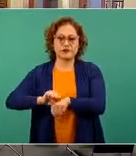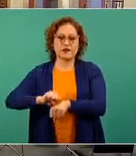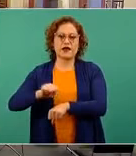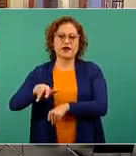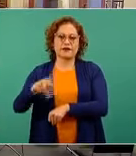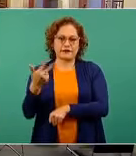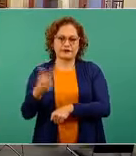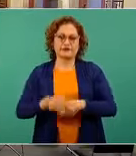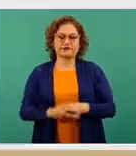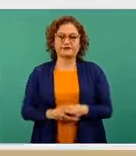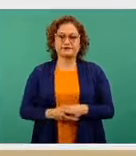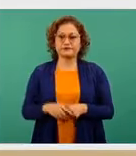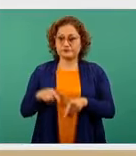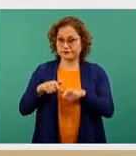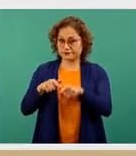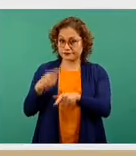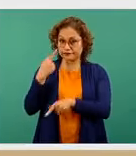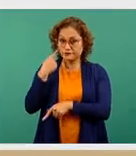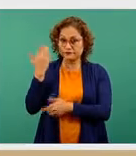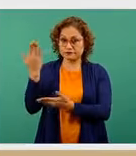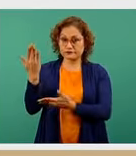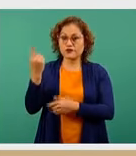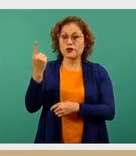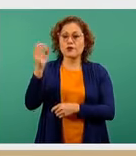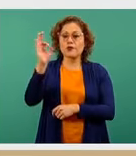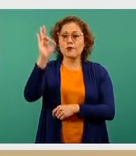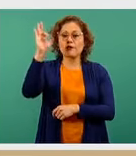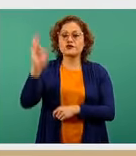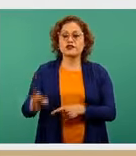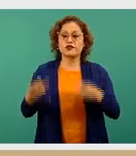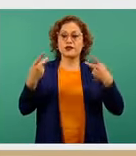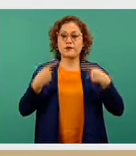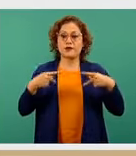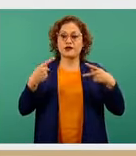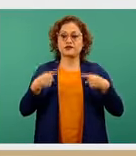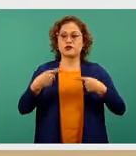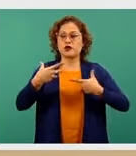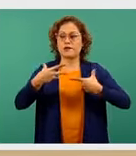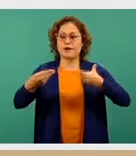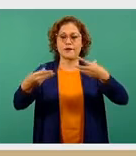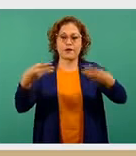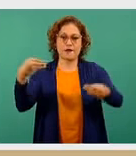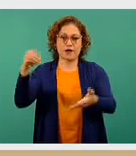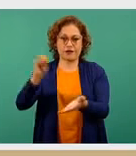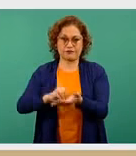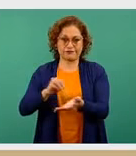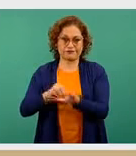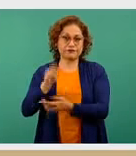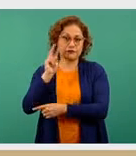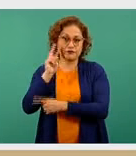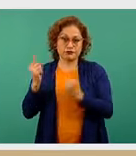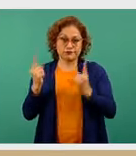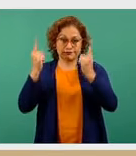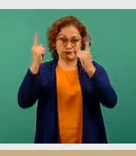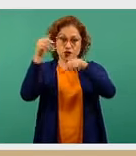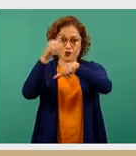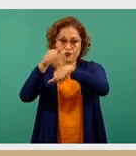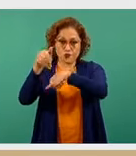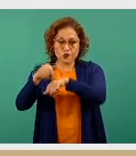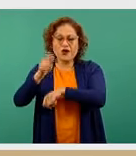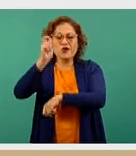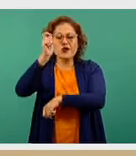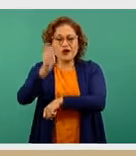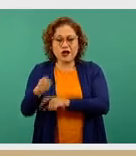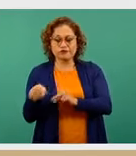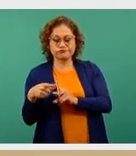Continúa también en 1 por ciento los casos activos estimados. Recordemos que todos estos valores son indicadores que en su momento nos